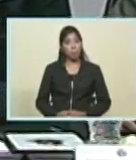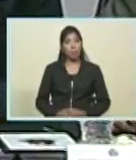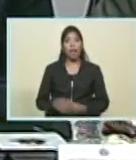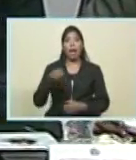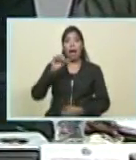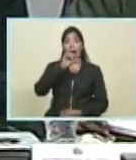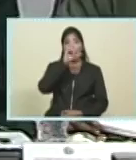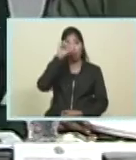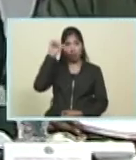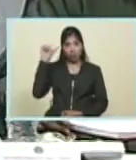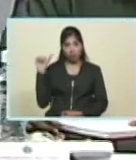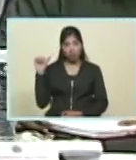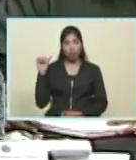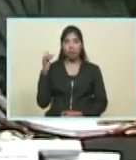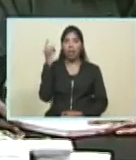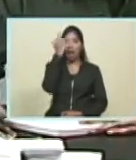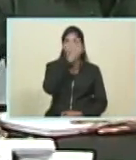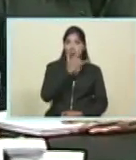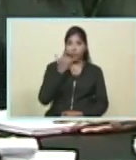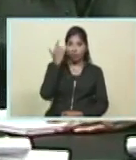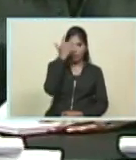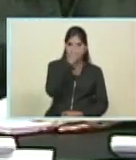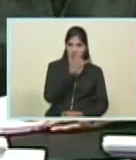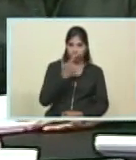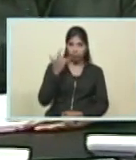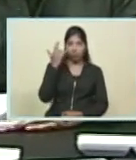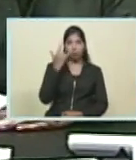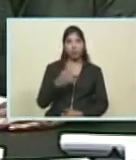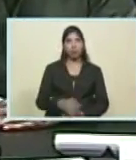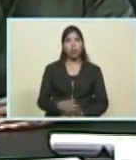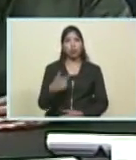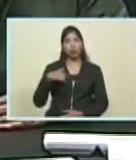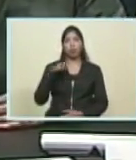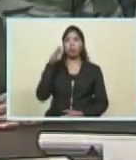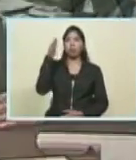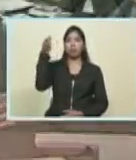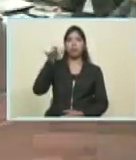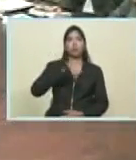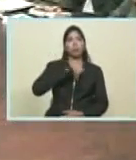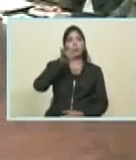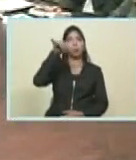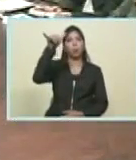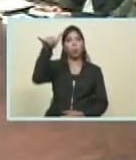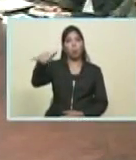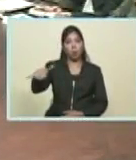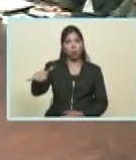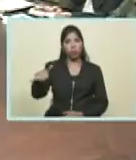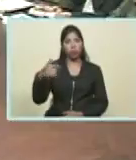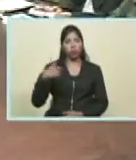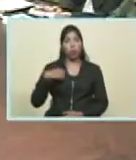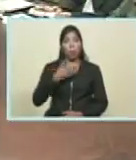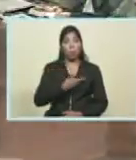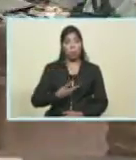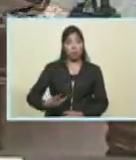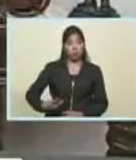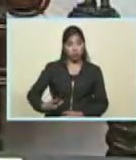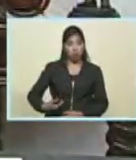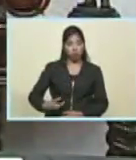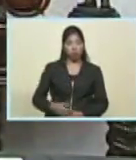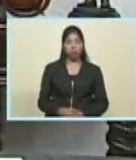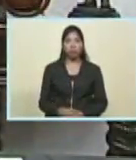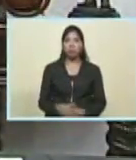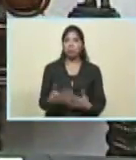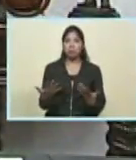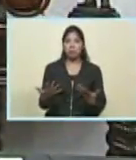Medio Oriente, África. Allí fui, como presidente del movimiento de países no alineados, a